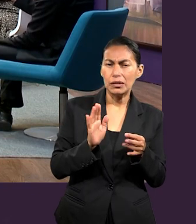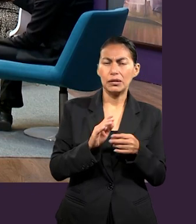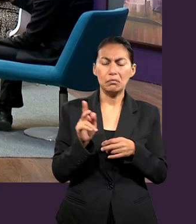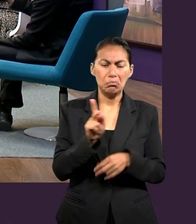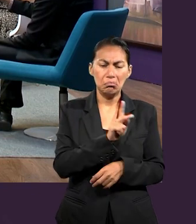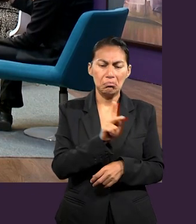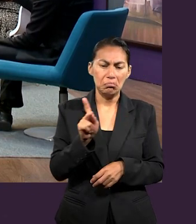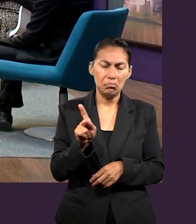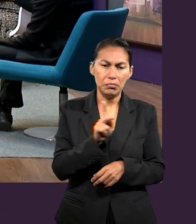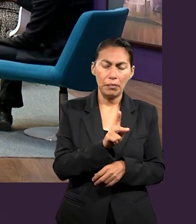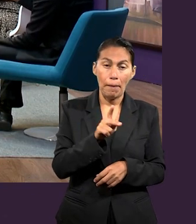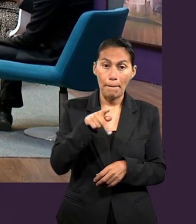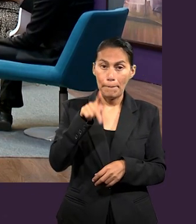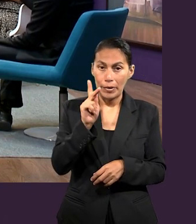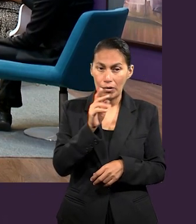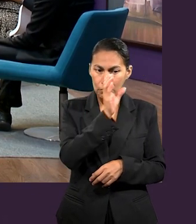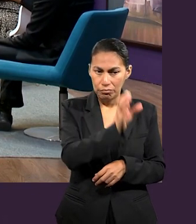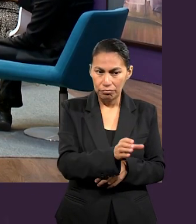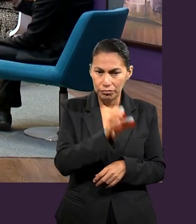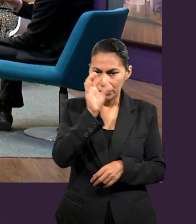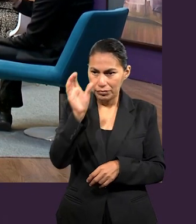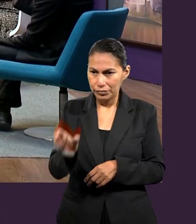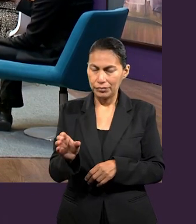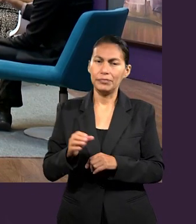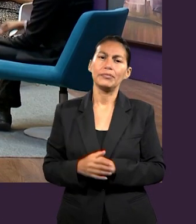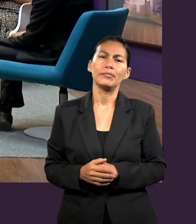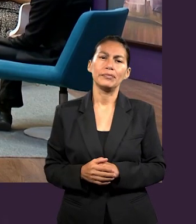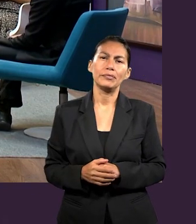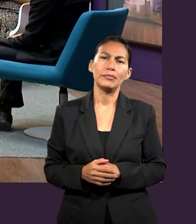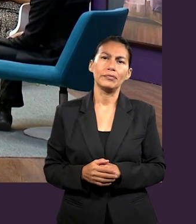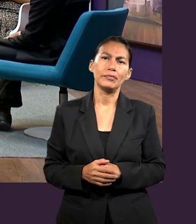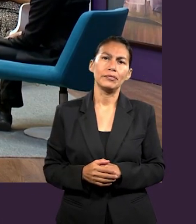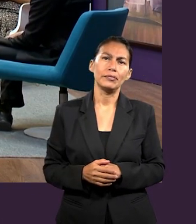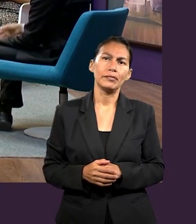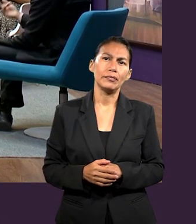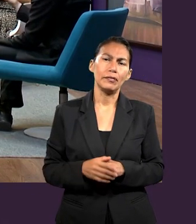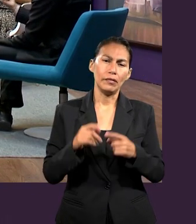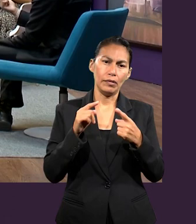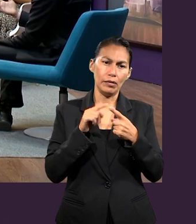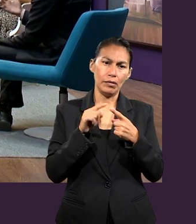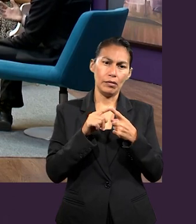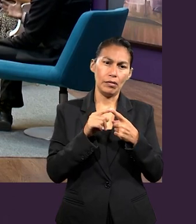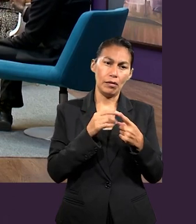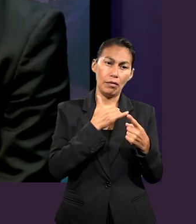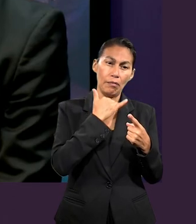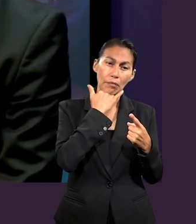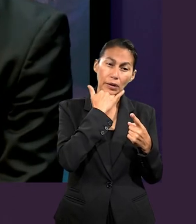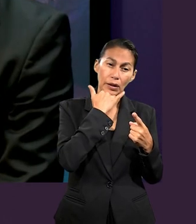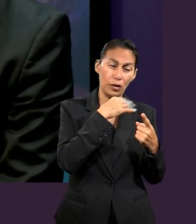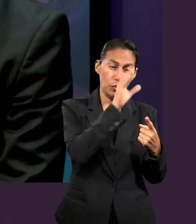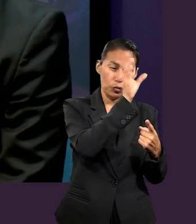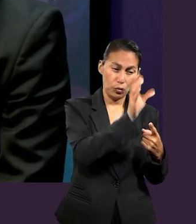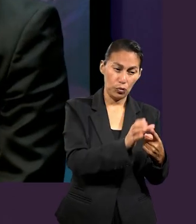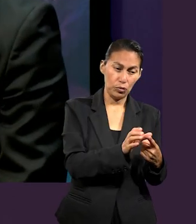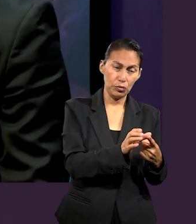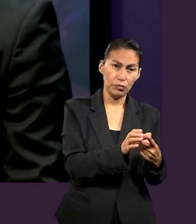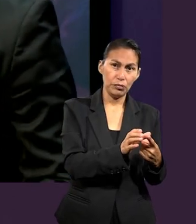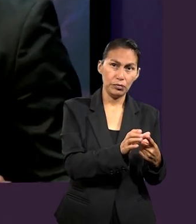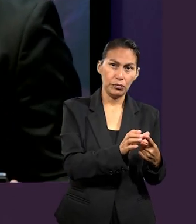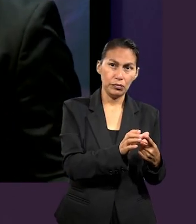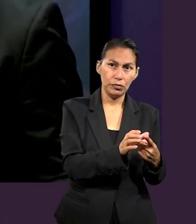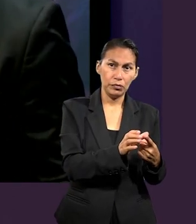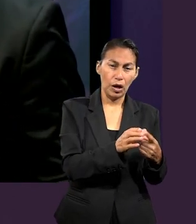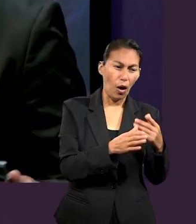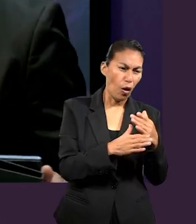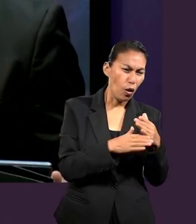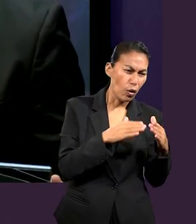característica que los diferencia a cada uno, ¿no? El primero, el perdón, se refiere a cosas que